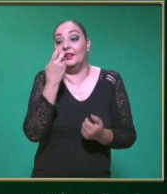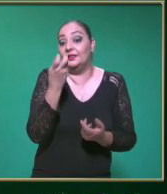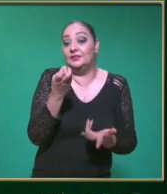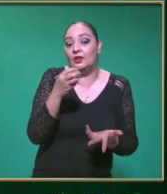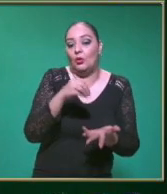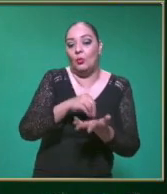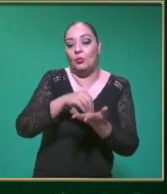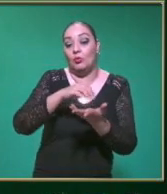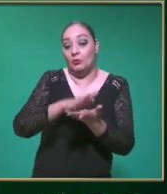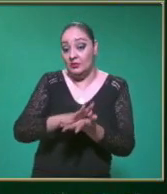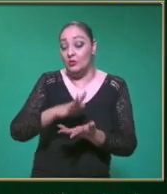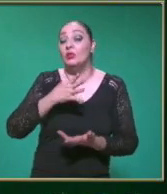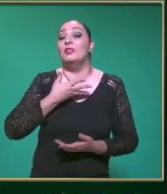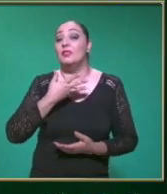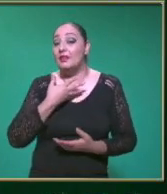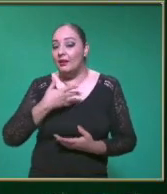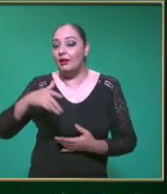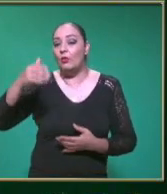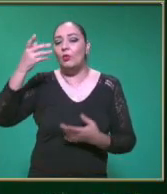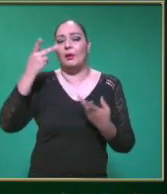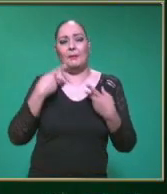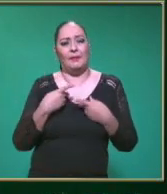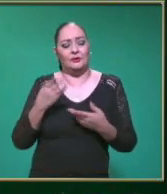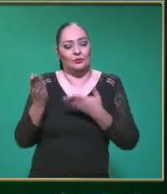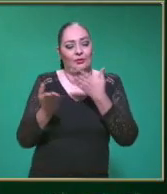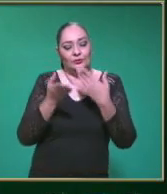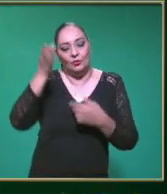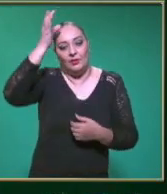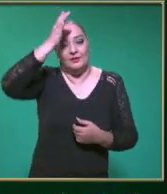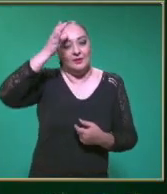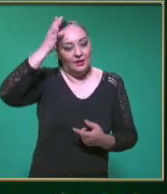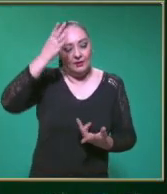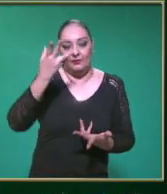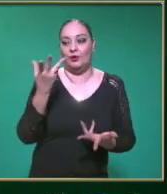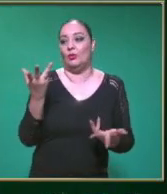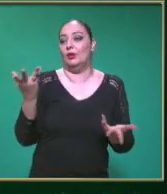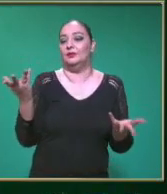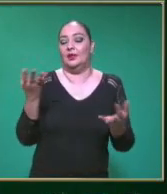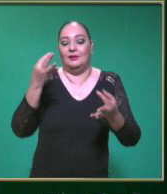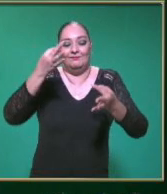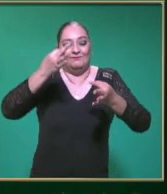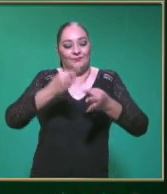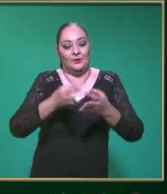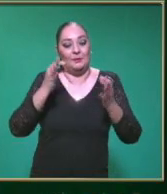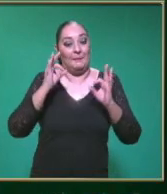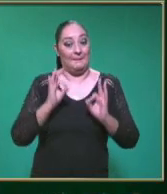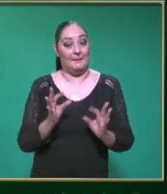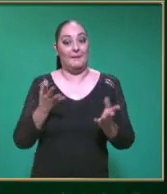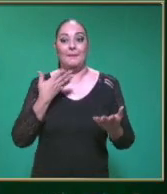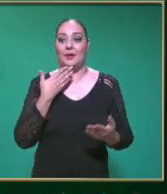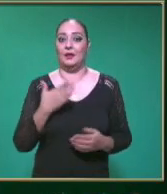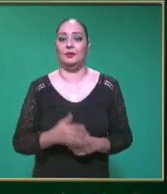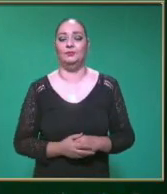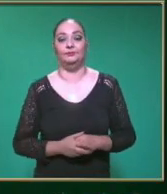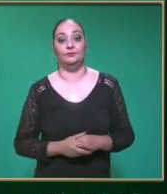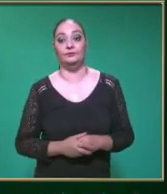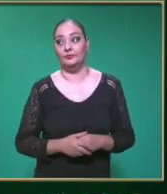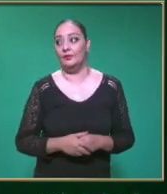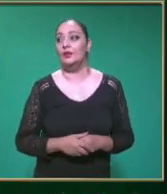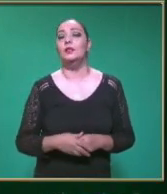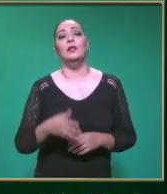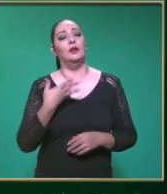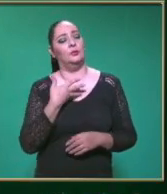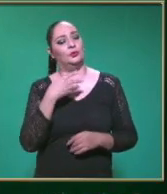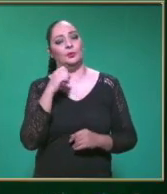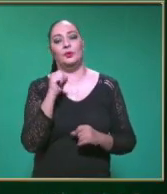de un científico maestro Y llevar a cabo todo el método científico Como debe de ser Muy bien, bastante interesante Y tenemos ahí